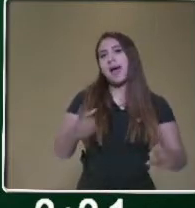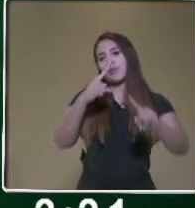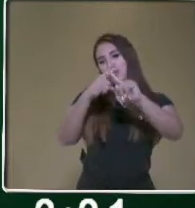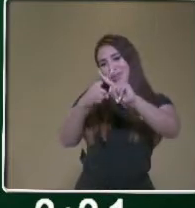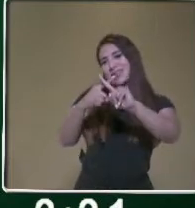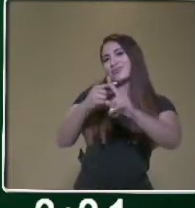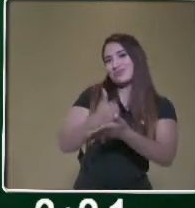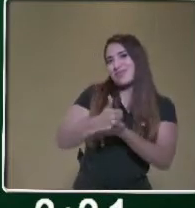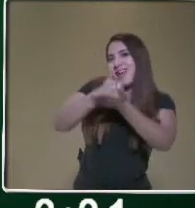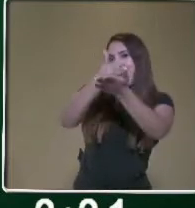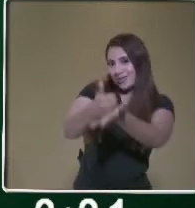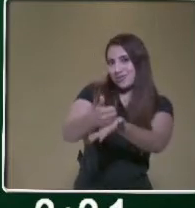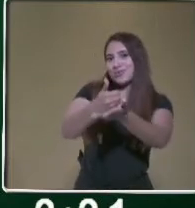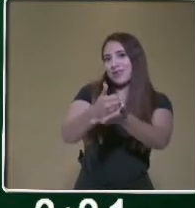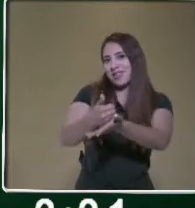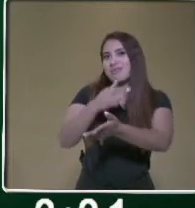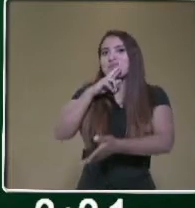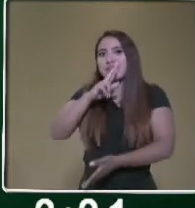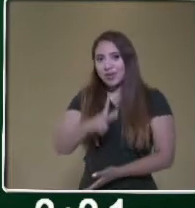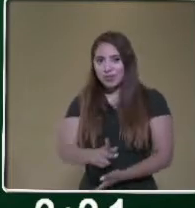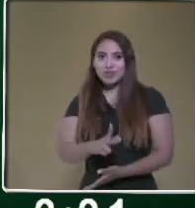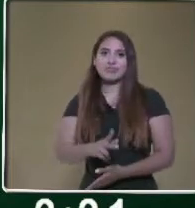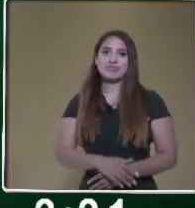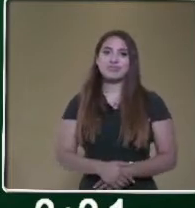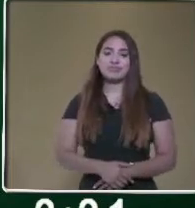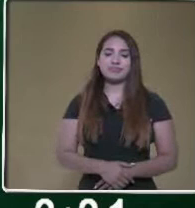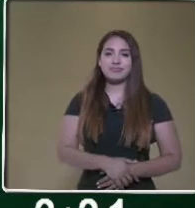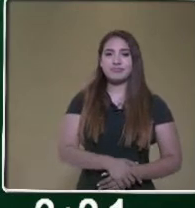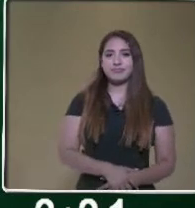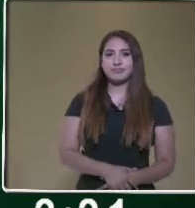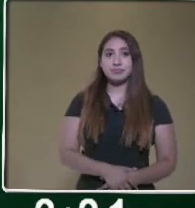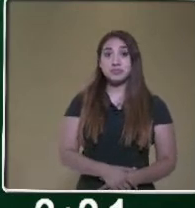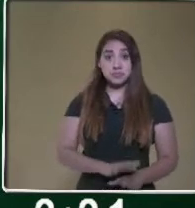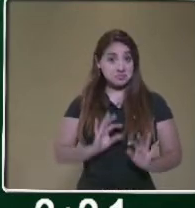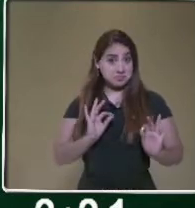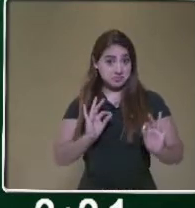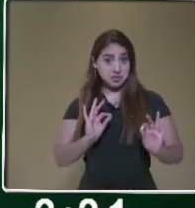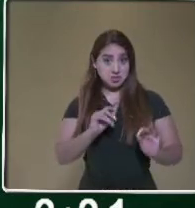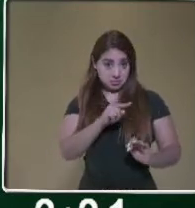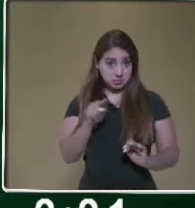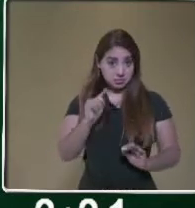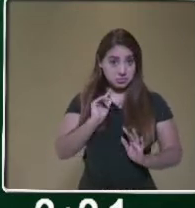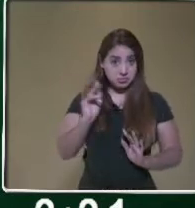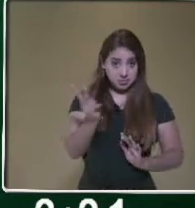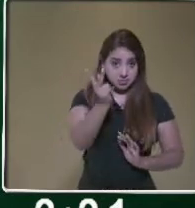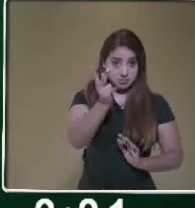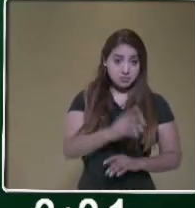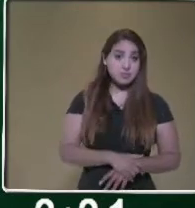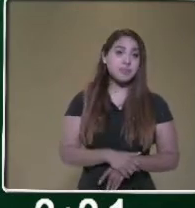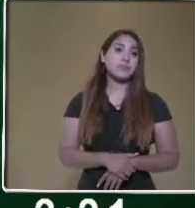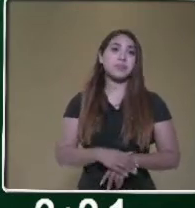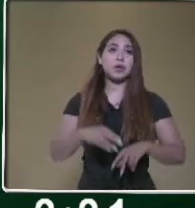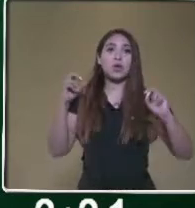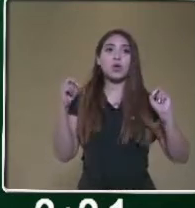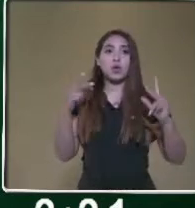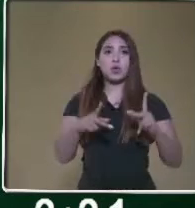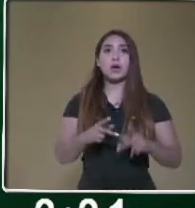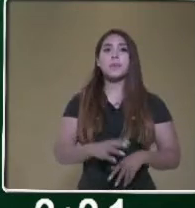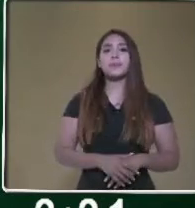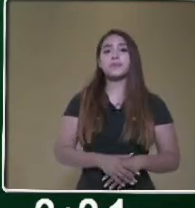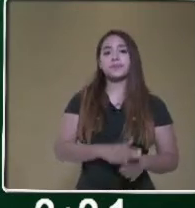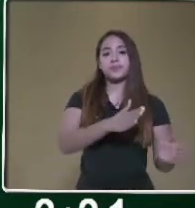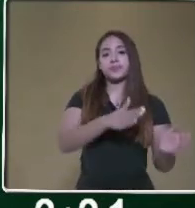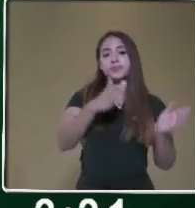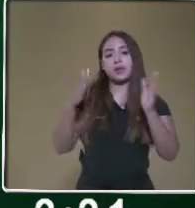nos facilita obtener el resultado. ¿Hasta aquí vamos bien, niños? Ok, vamos a continuar.